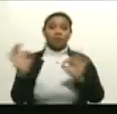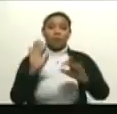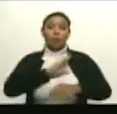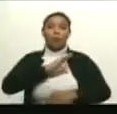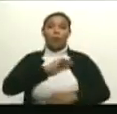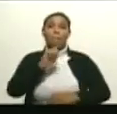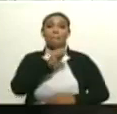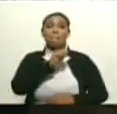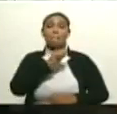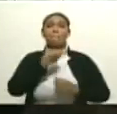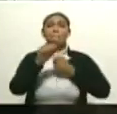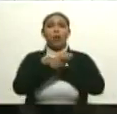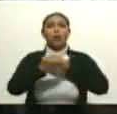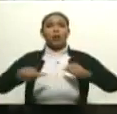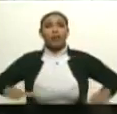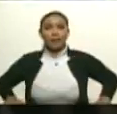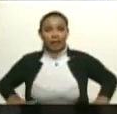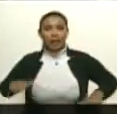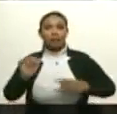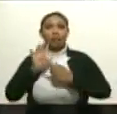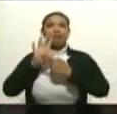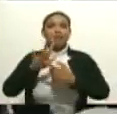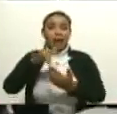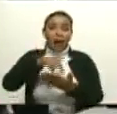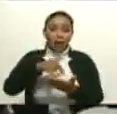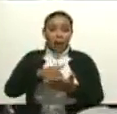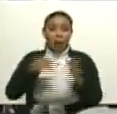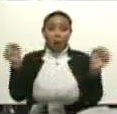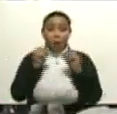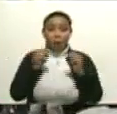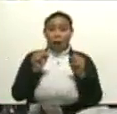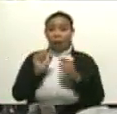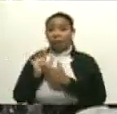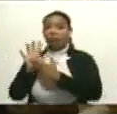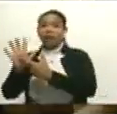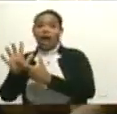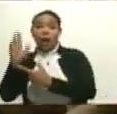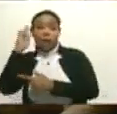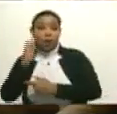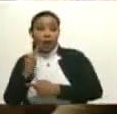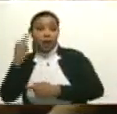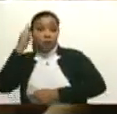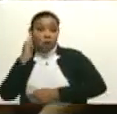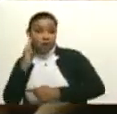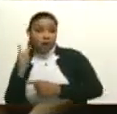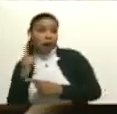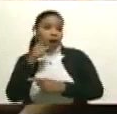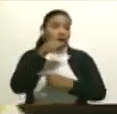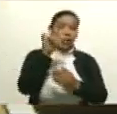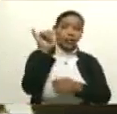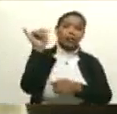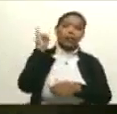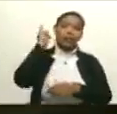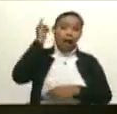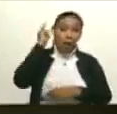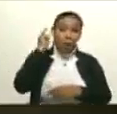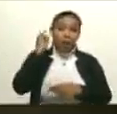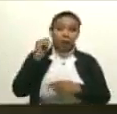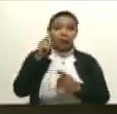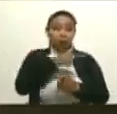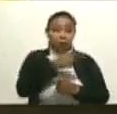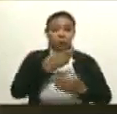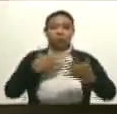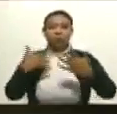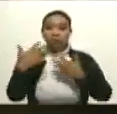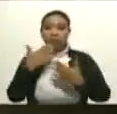por ejemplo, se presentan en Carabobo, los de Mérida se presentan en Bolívar, los de Bolívar se presentan en Yaracuy, y así ha permitido entonces una